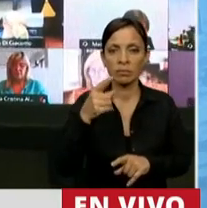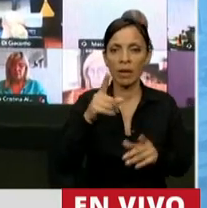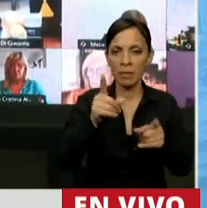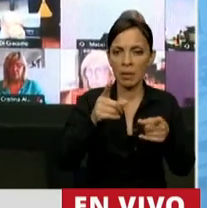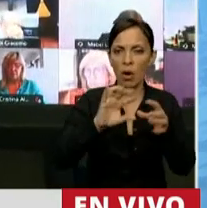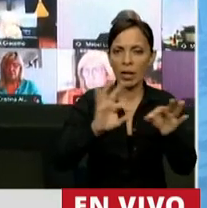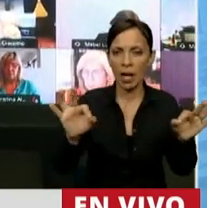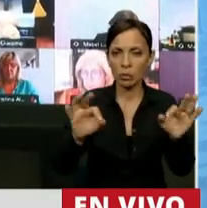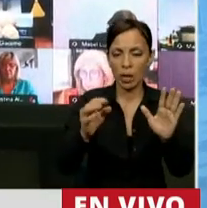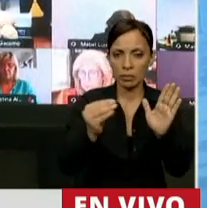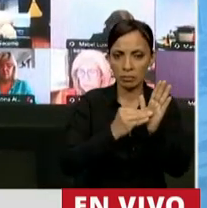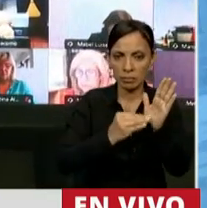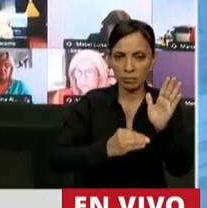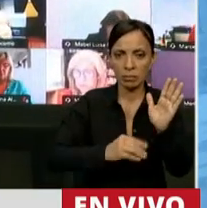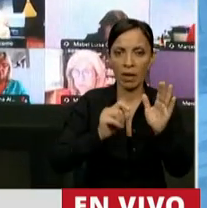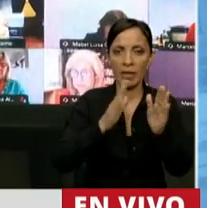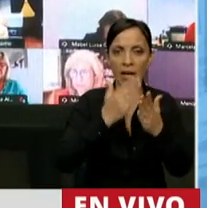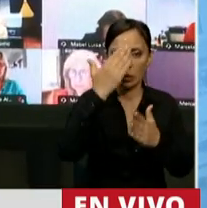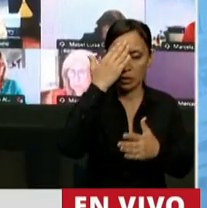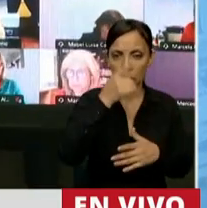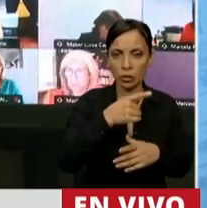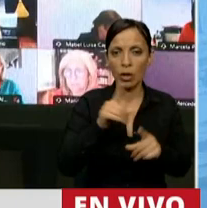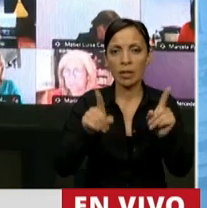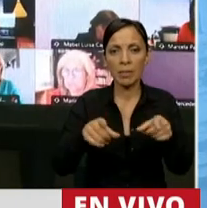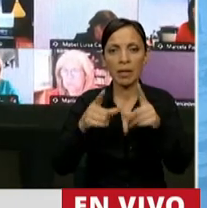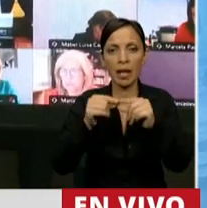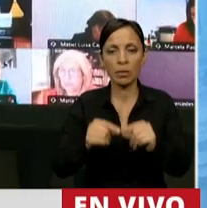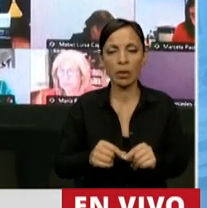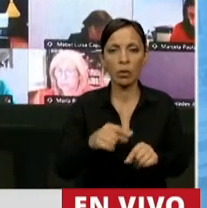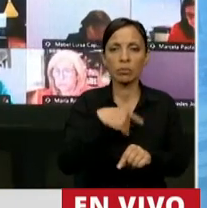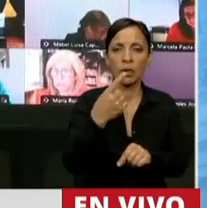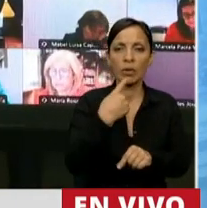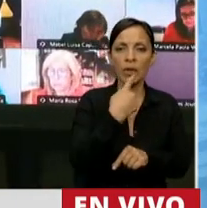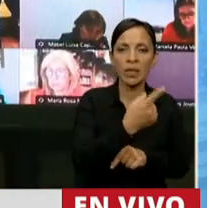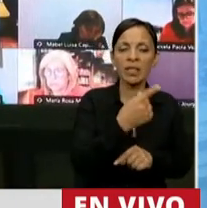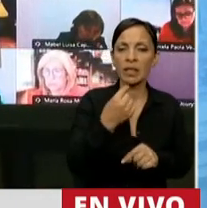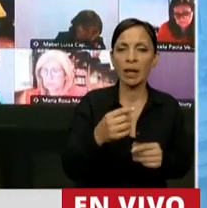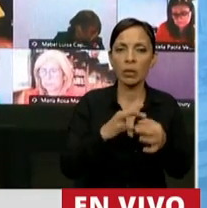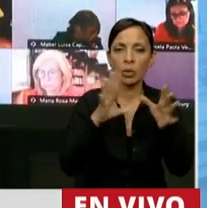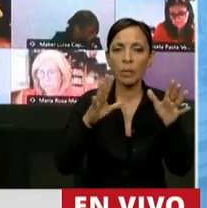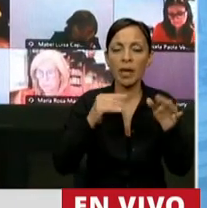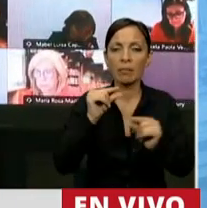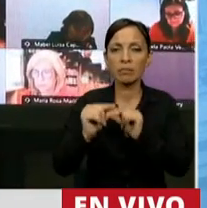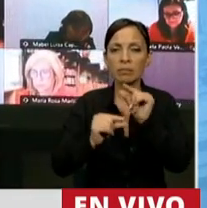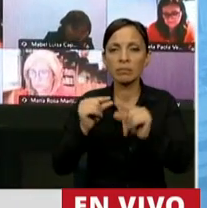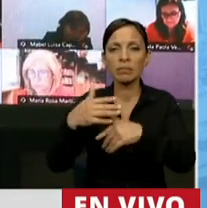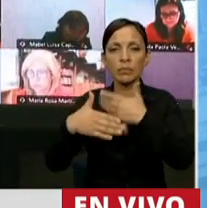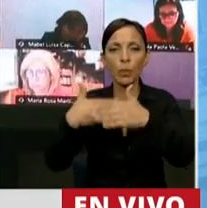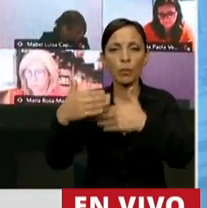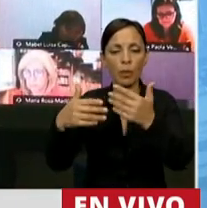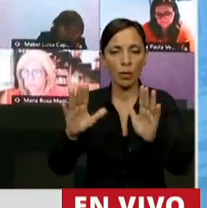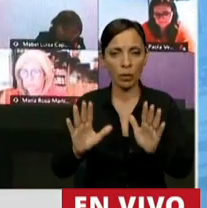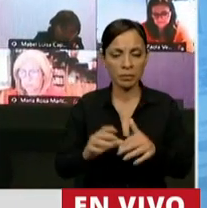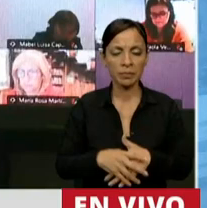transitorias de la Constitución y por lo que decían otros artículos, que esa autonomía era progresiva. Y esa progresividad